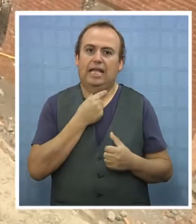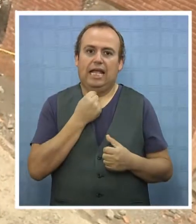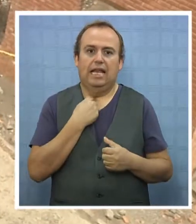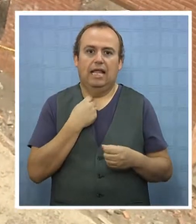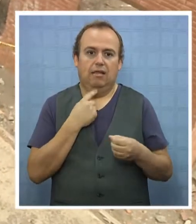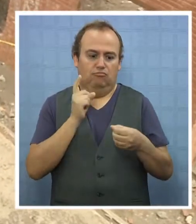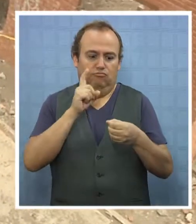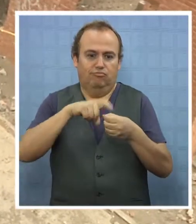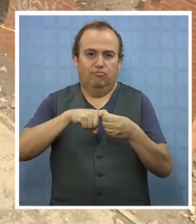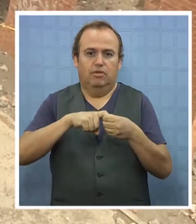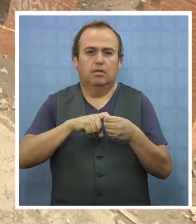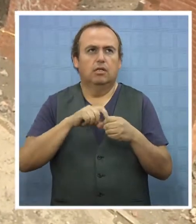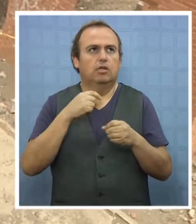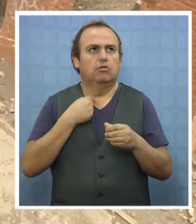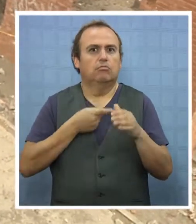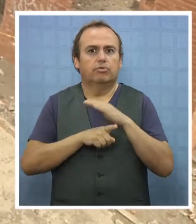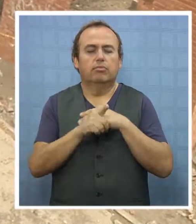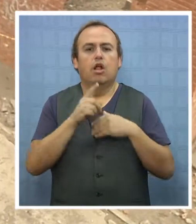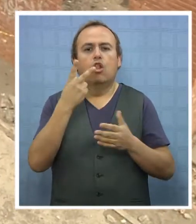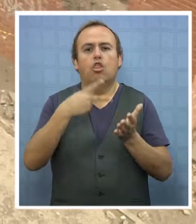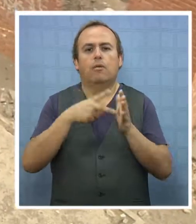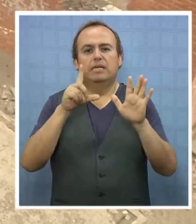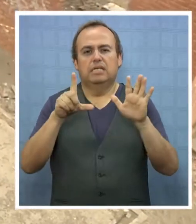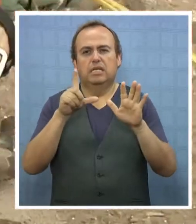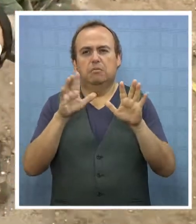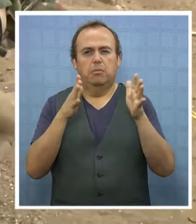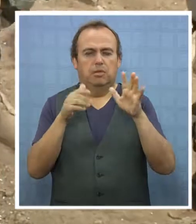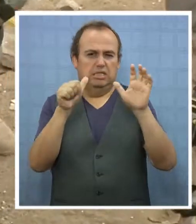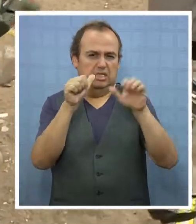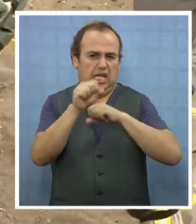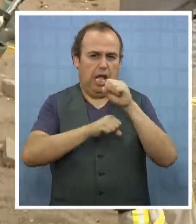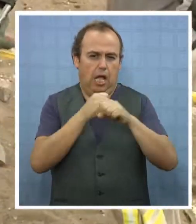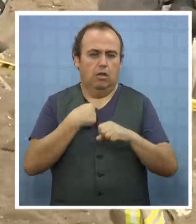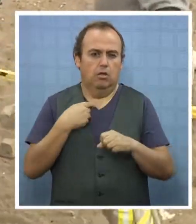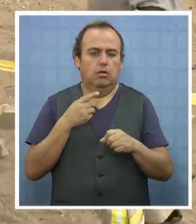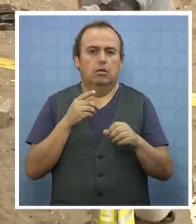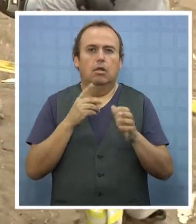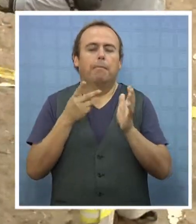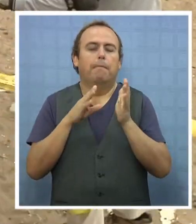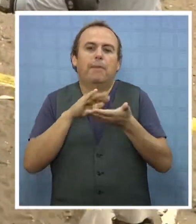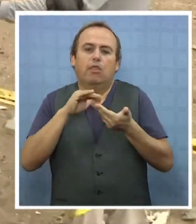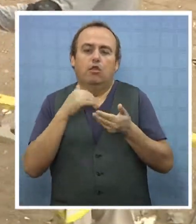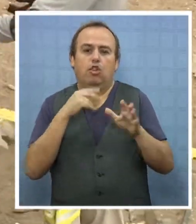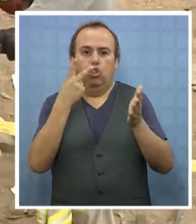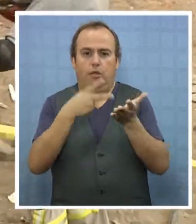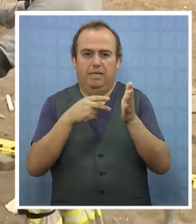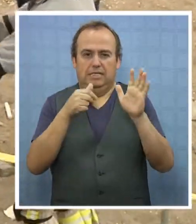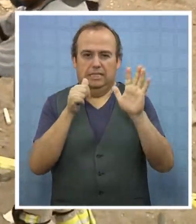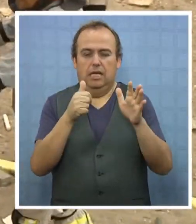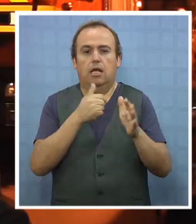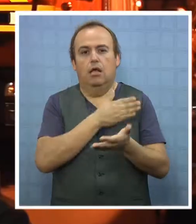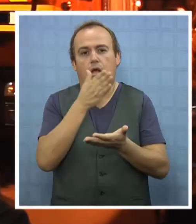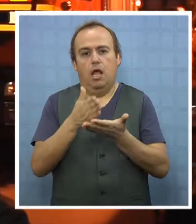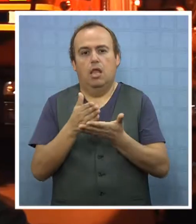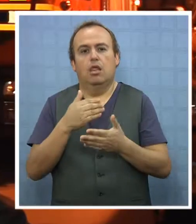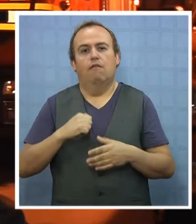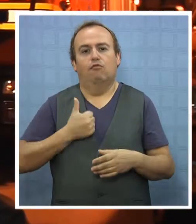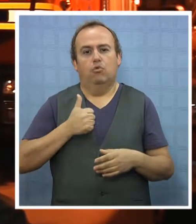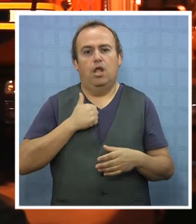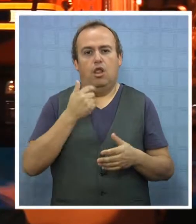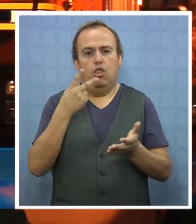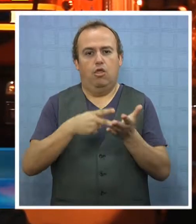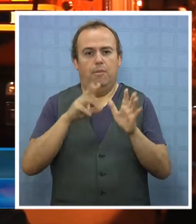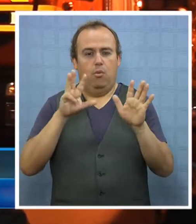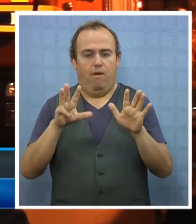la compañía yo entré en el año 2007, yo aproximadamente unos 6 años, perdón, 2006, como voluntario del año 2009. La experiencia,